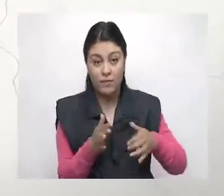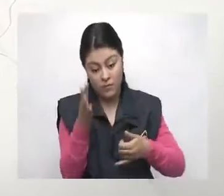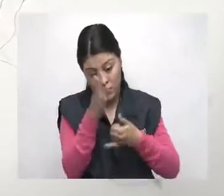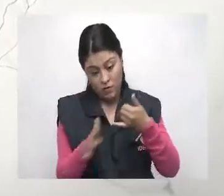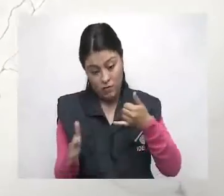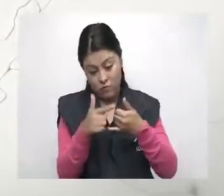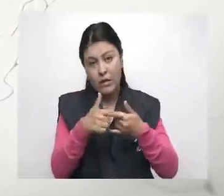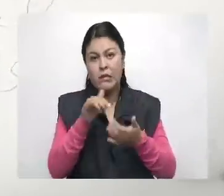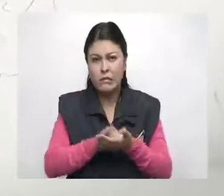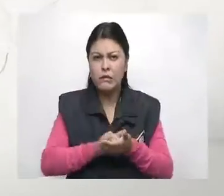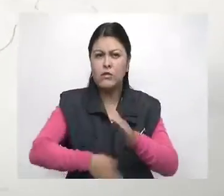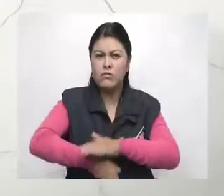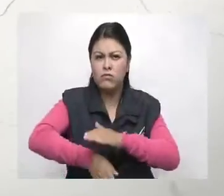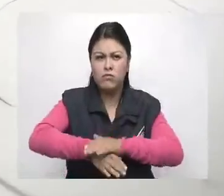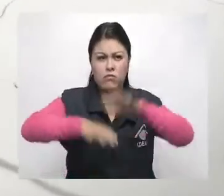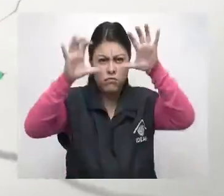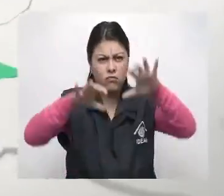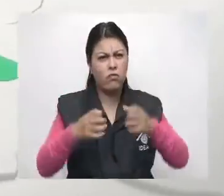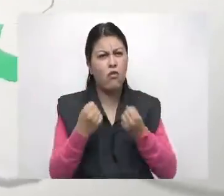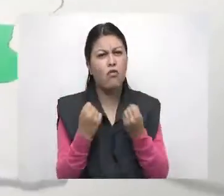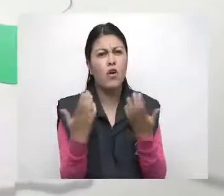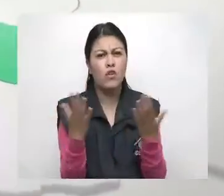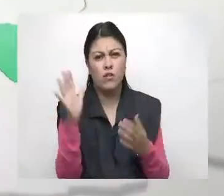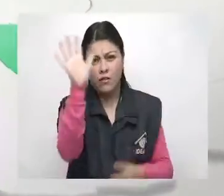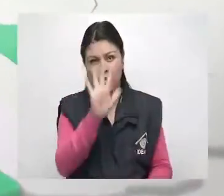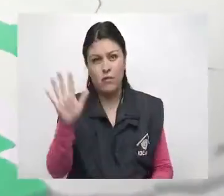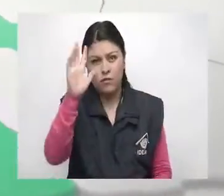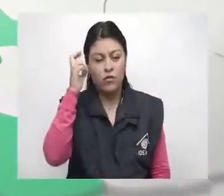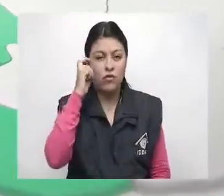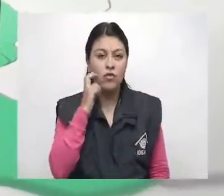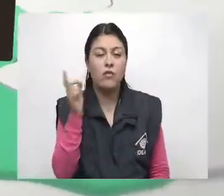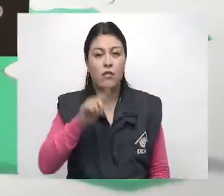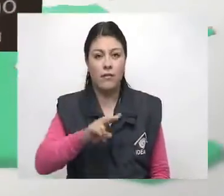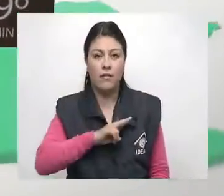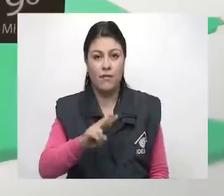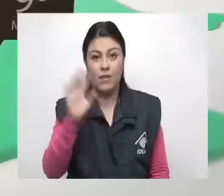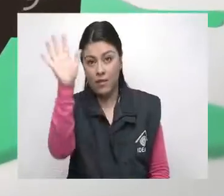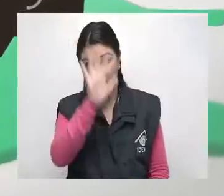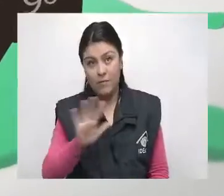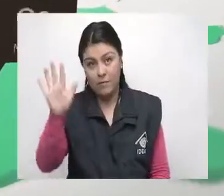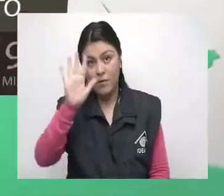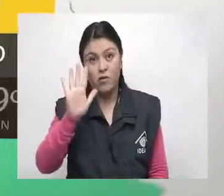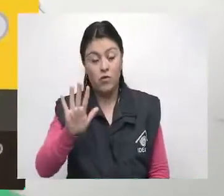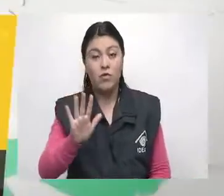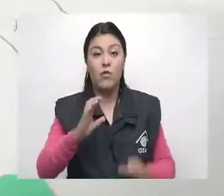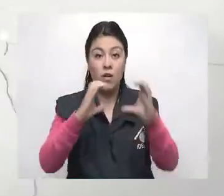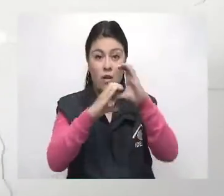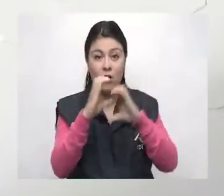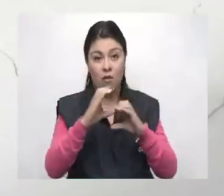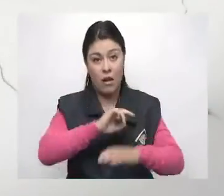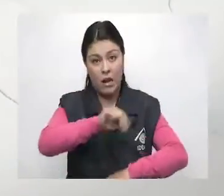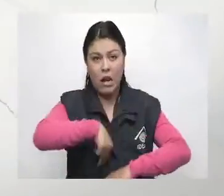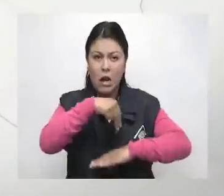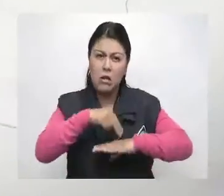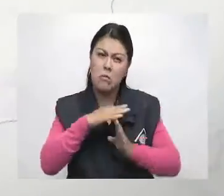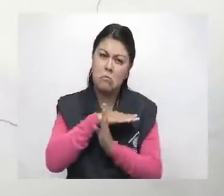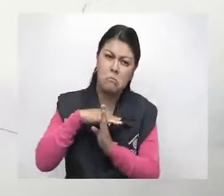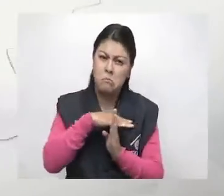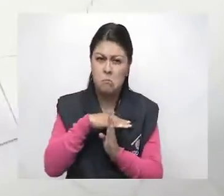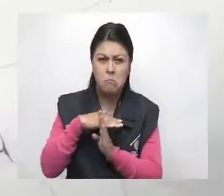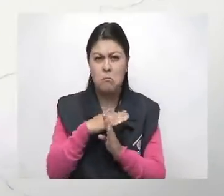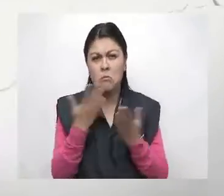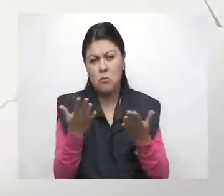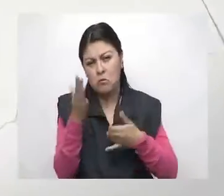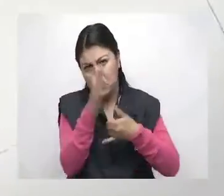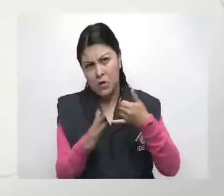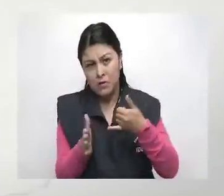mantiene igual que en el resto del país con lluvias constantes sobre el departamento del Chocó, Valle del Cauca y con menor intensidad en Cauca y Nariño. Sobre